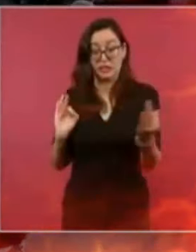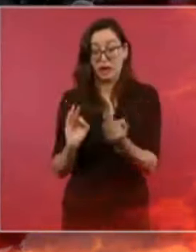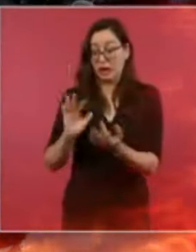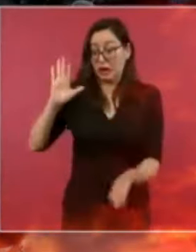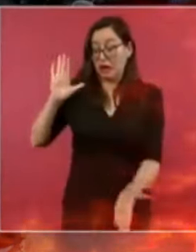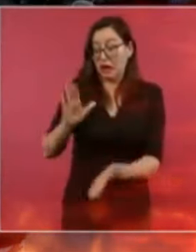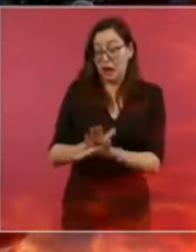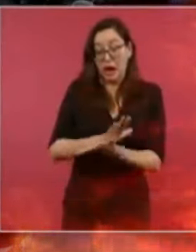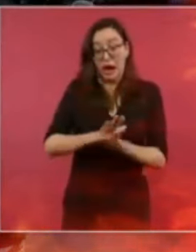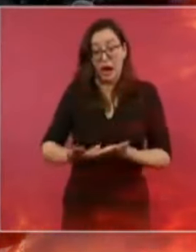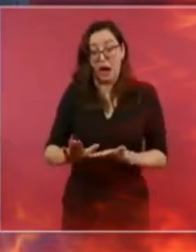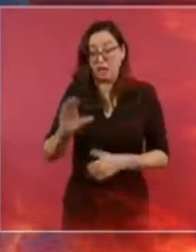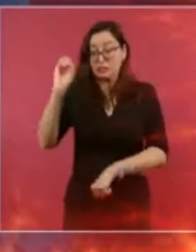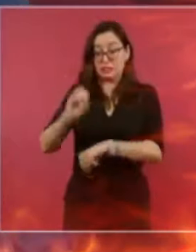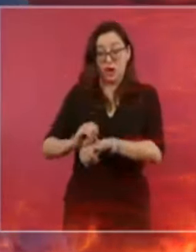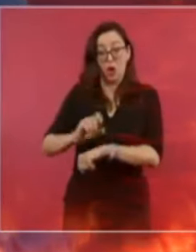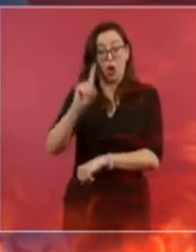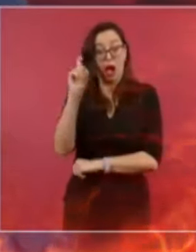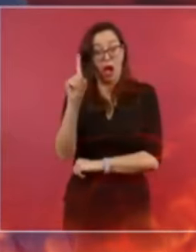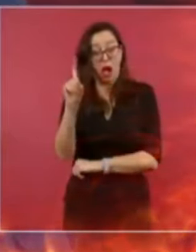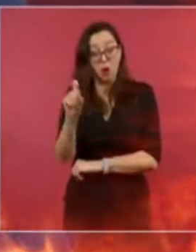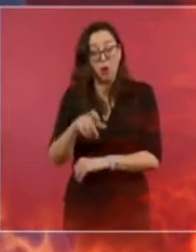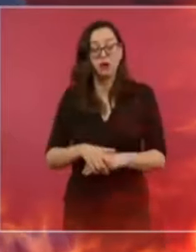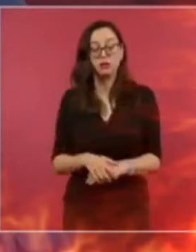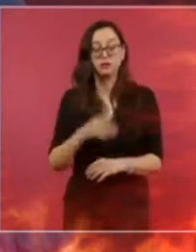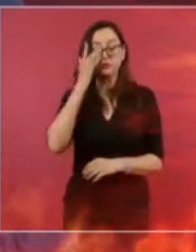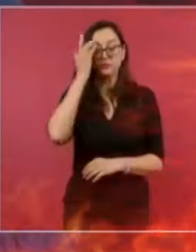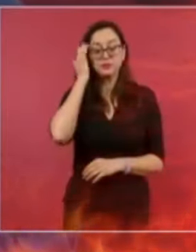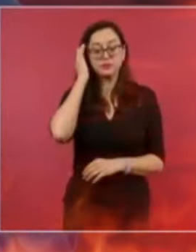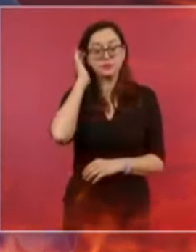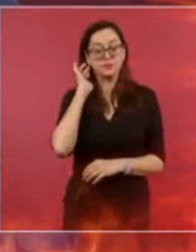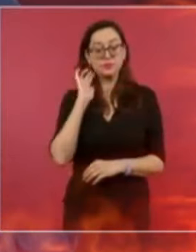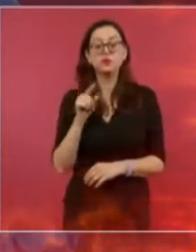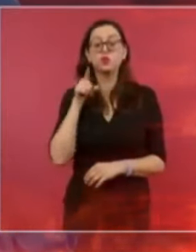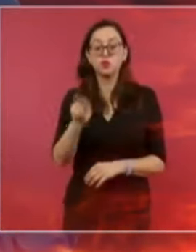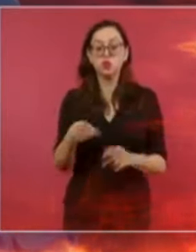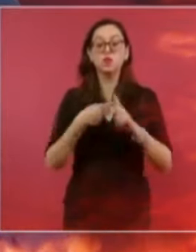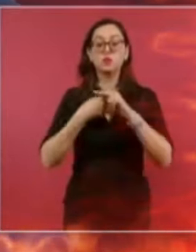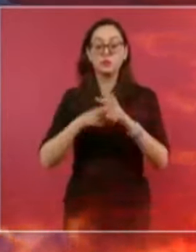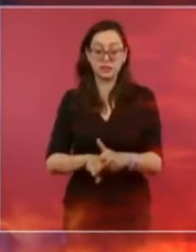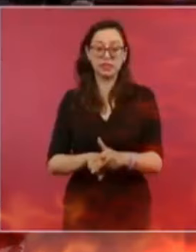yo no lo inventé, no es lo que yo crea, son los datos de su gobierno, de Conagua. No es cierto.